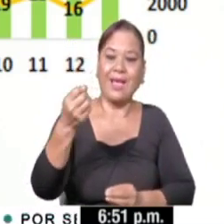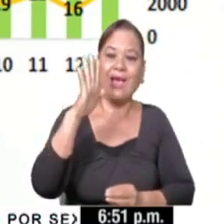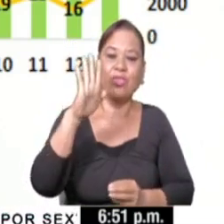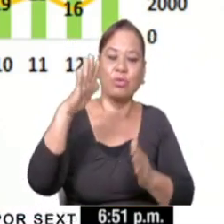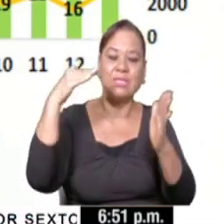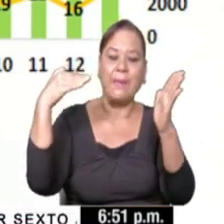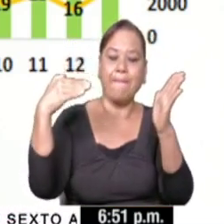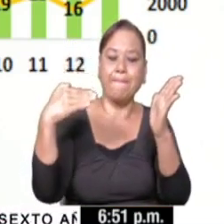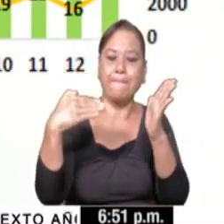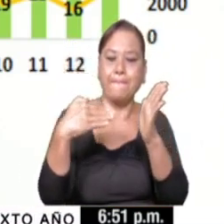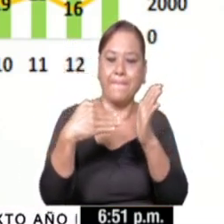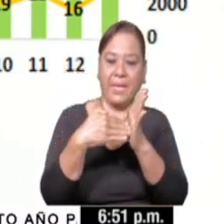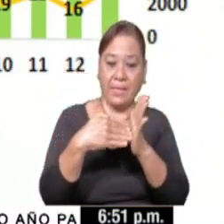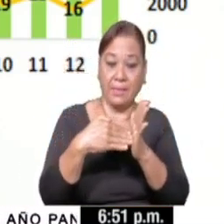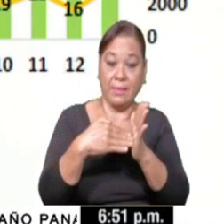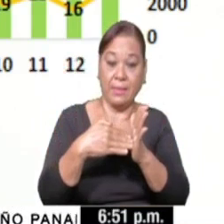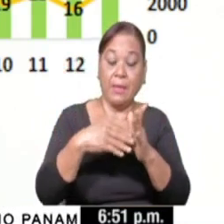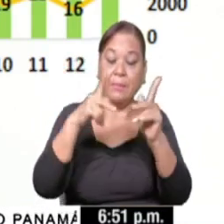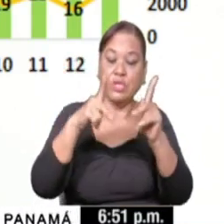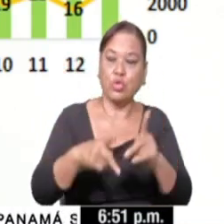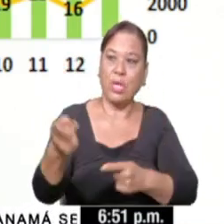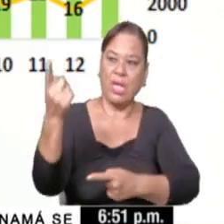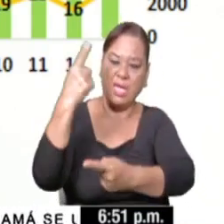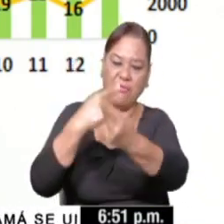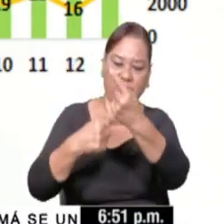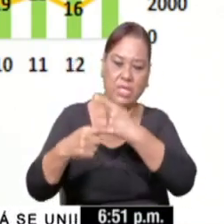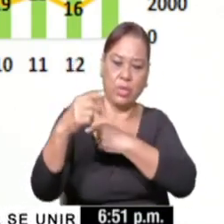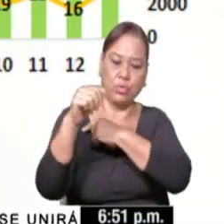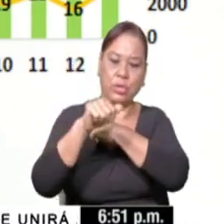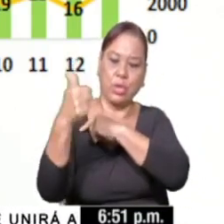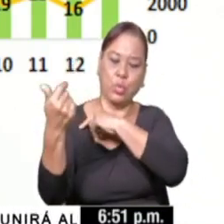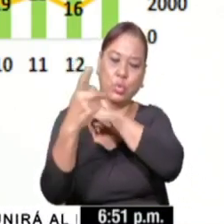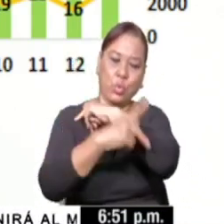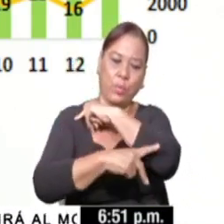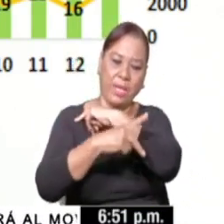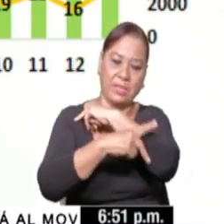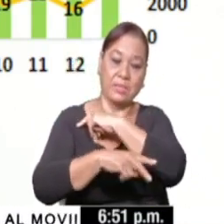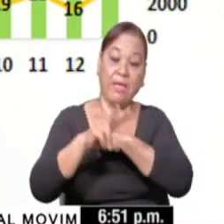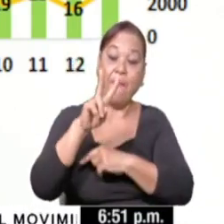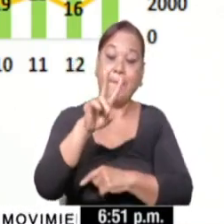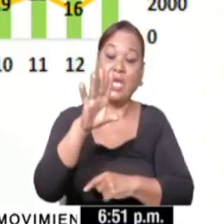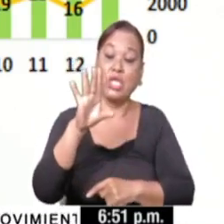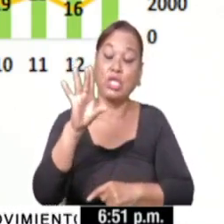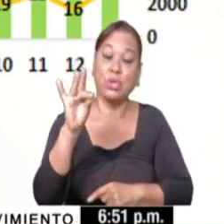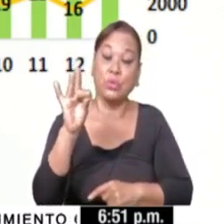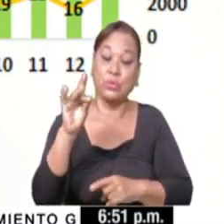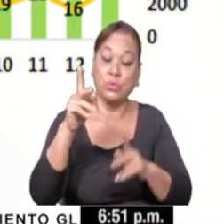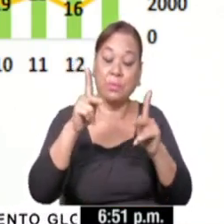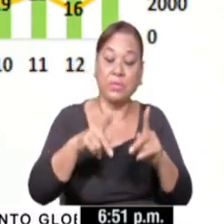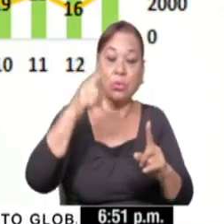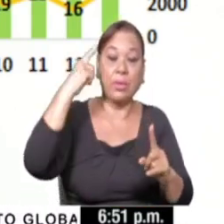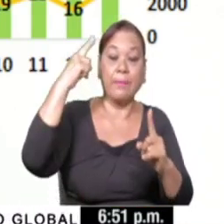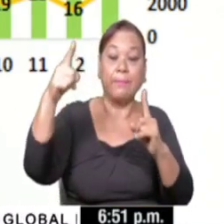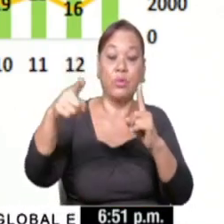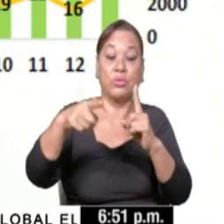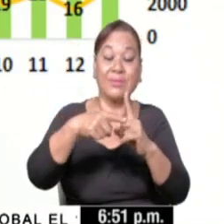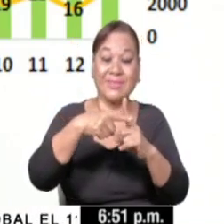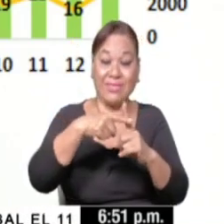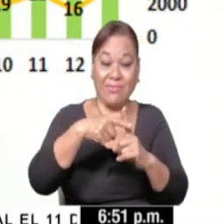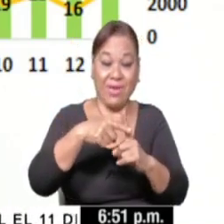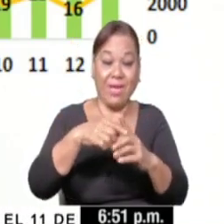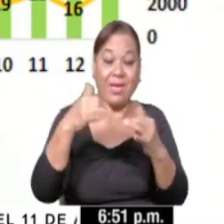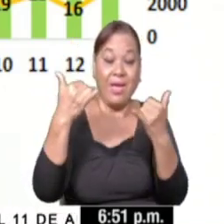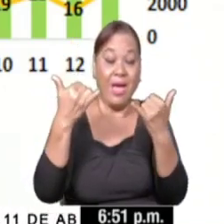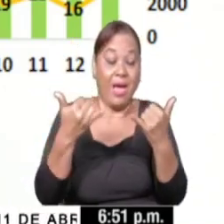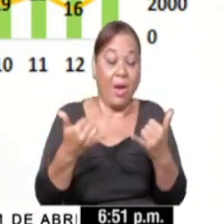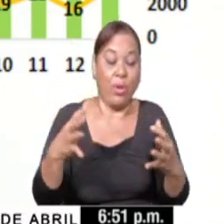viajeros que han entrado por nuestro aeropuerto, 28 pacientes han sido captados como positivos. Y ahora que se han